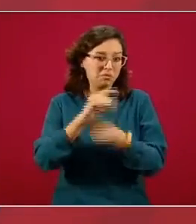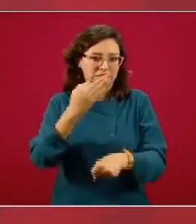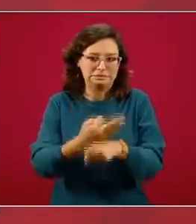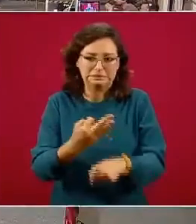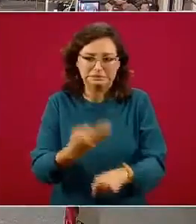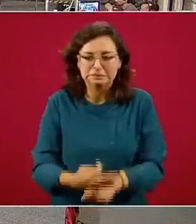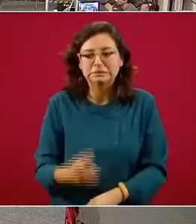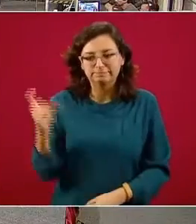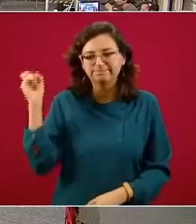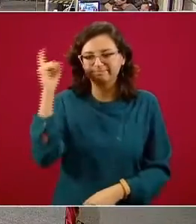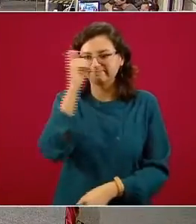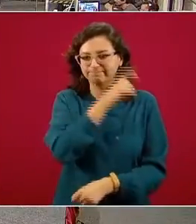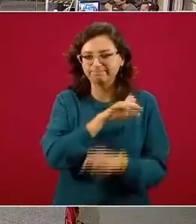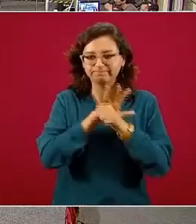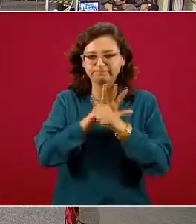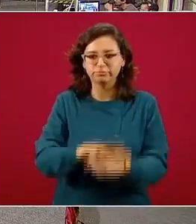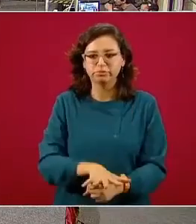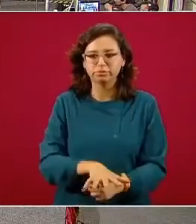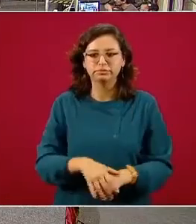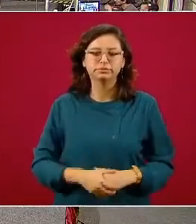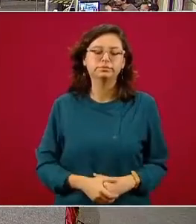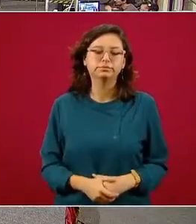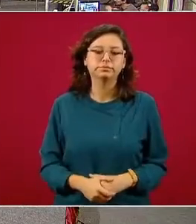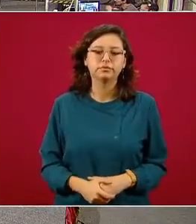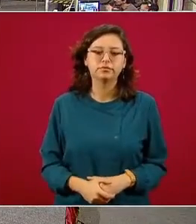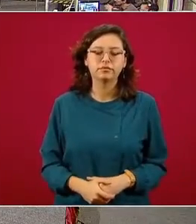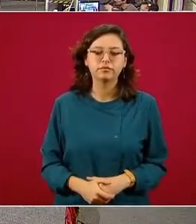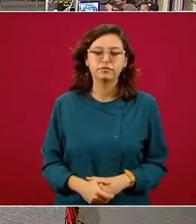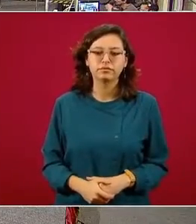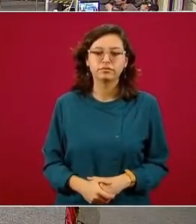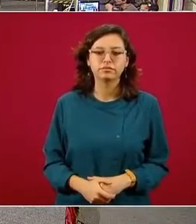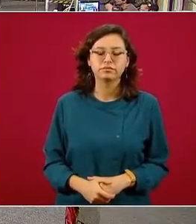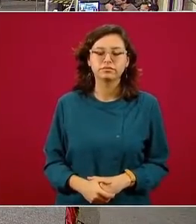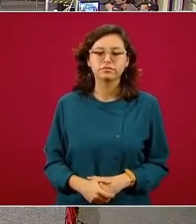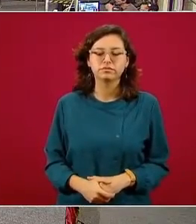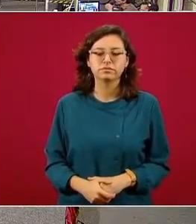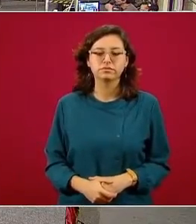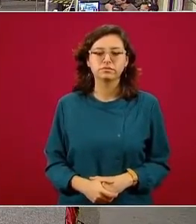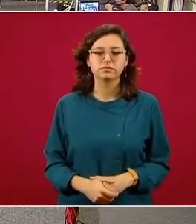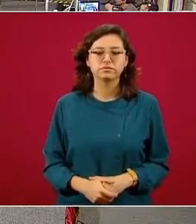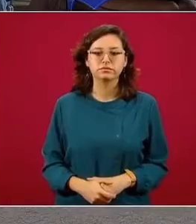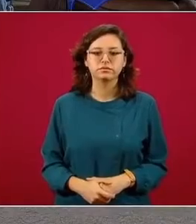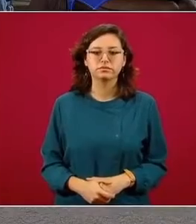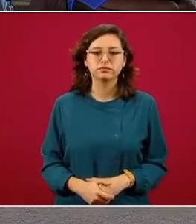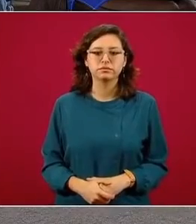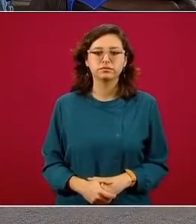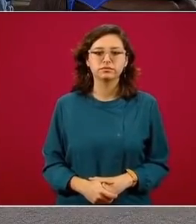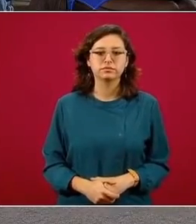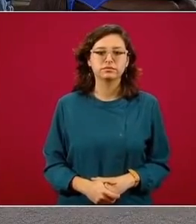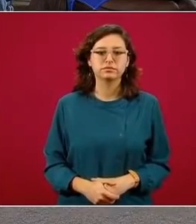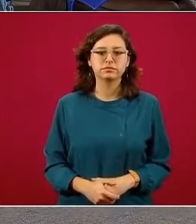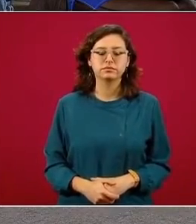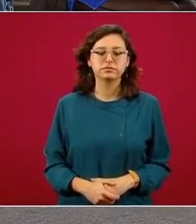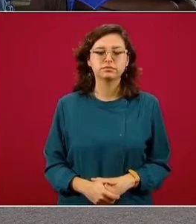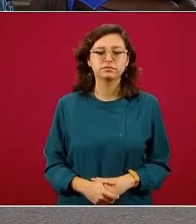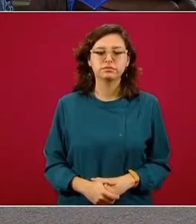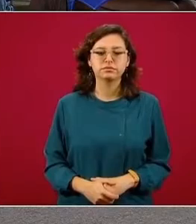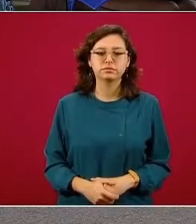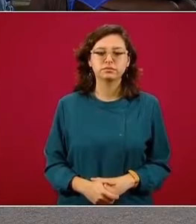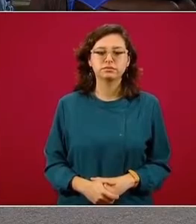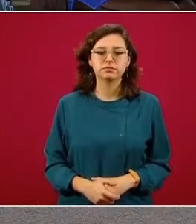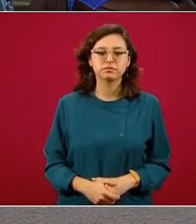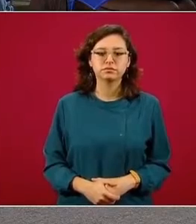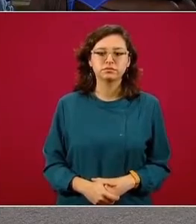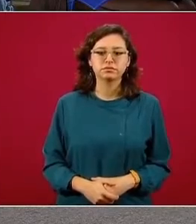a una importante presión ¿sobre esto que le comentaba usted el mismo ¿el 50% de uso en los